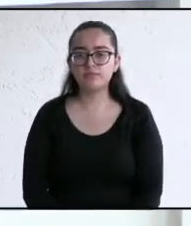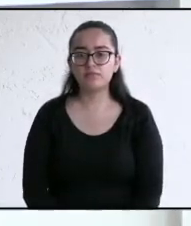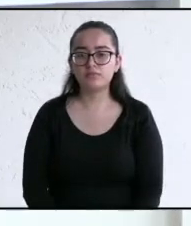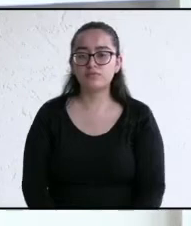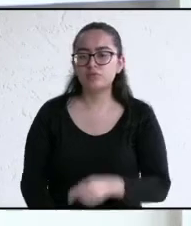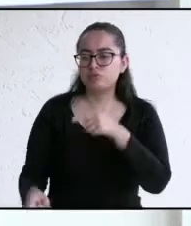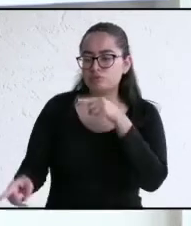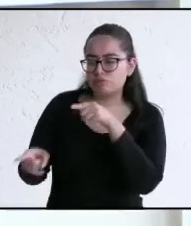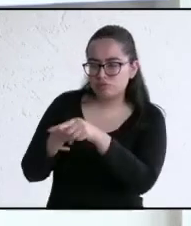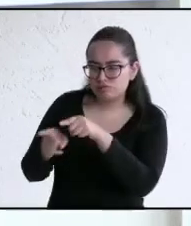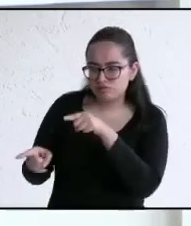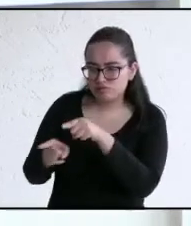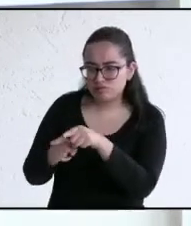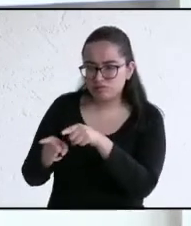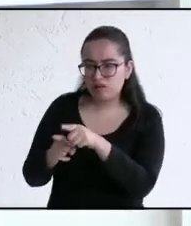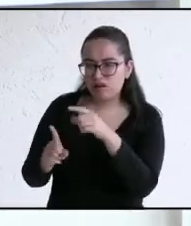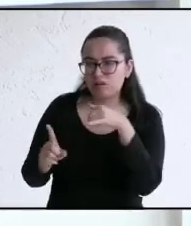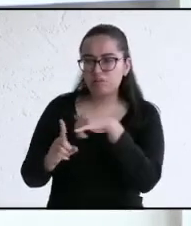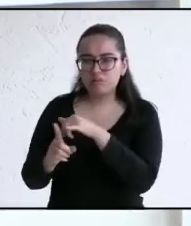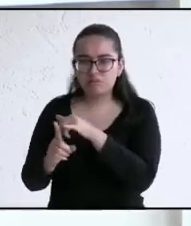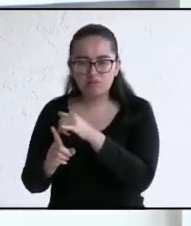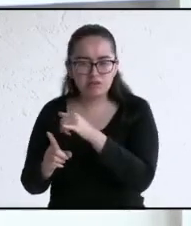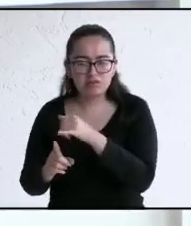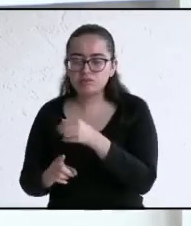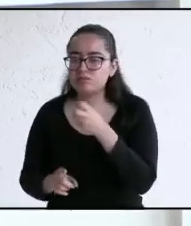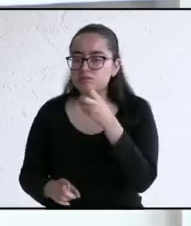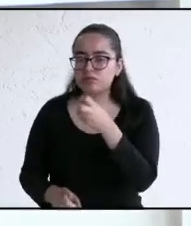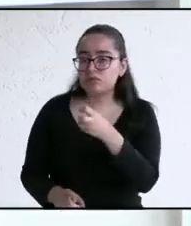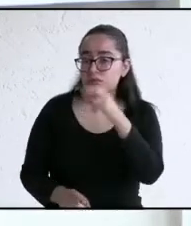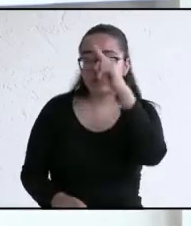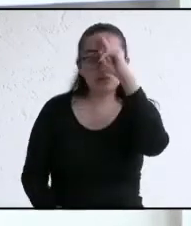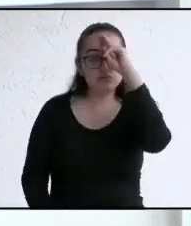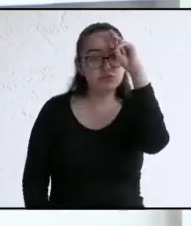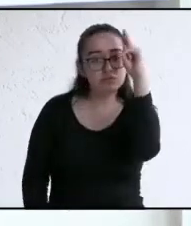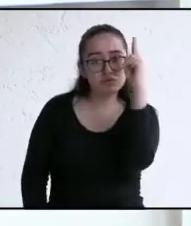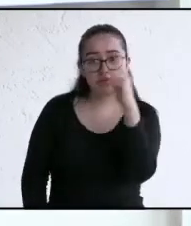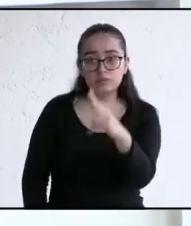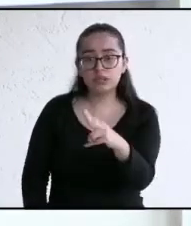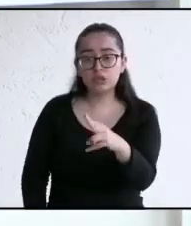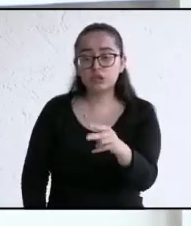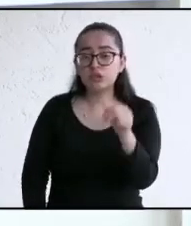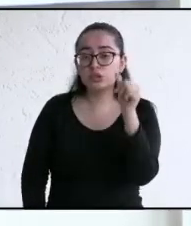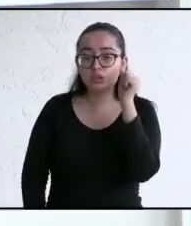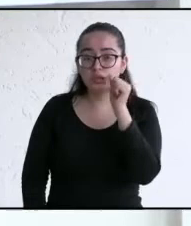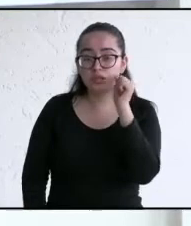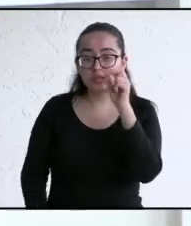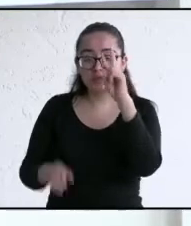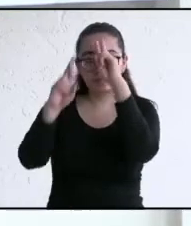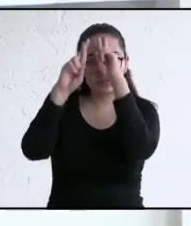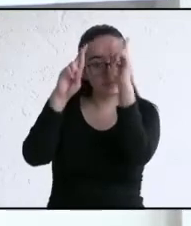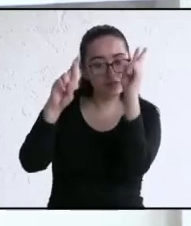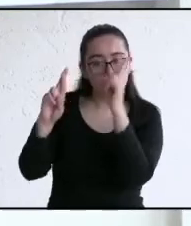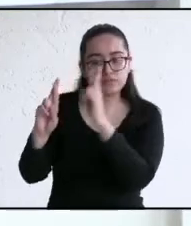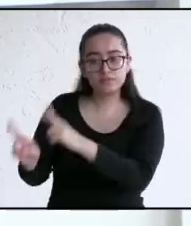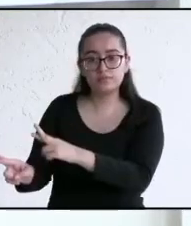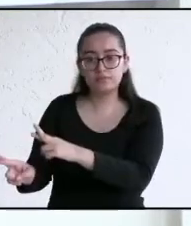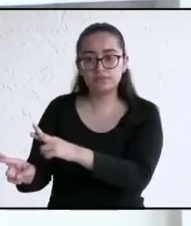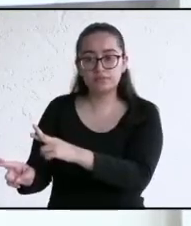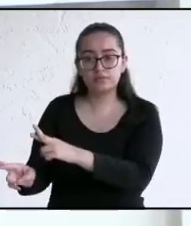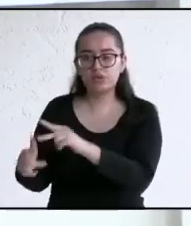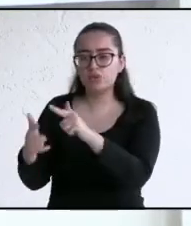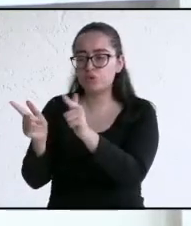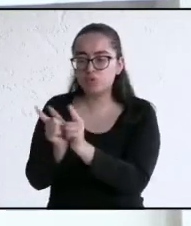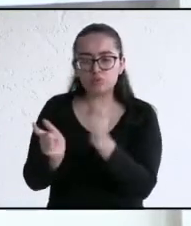ofender, calumniar, denigrar a los candidatos, partidos políticos, instituciones o a